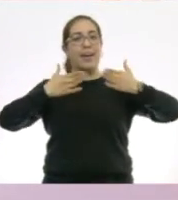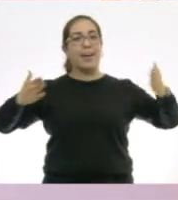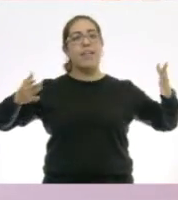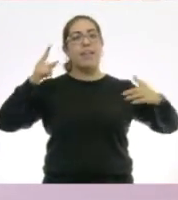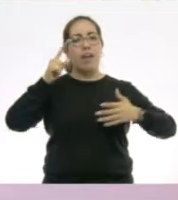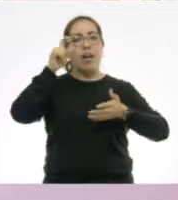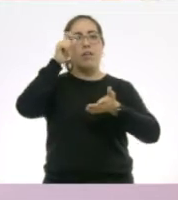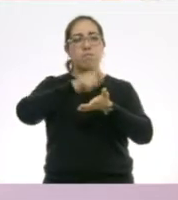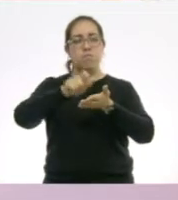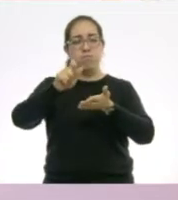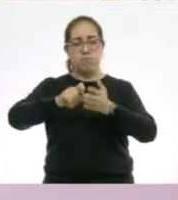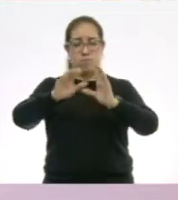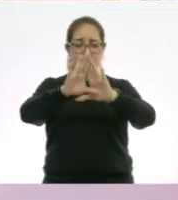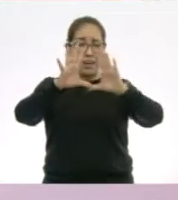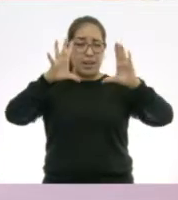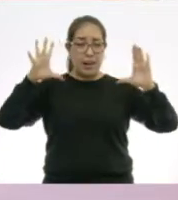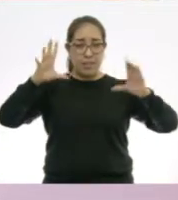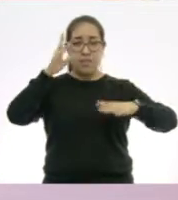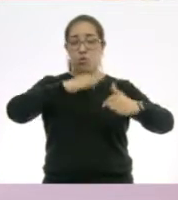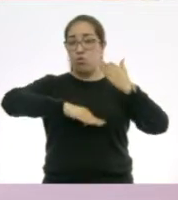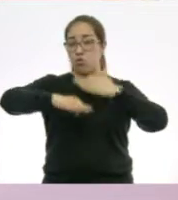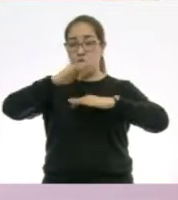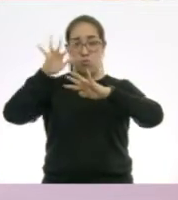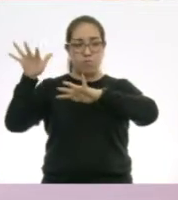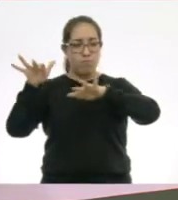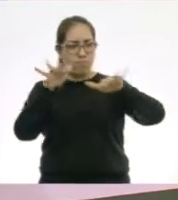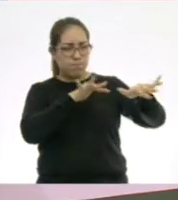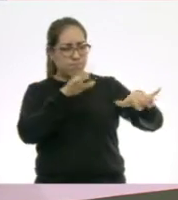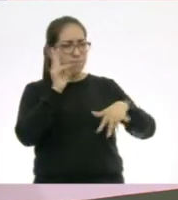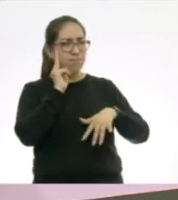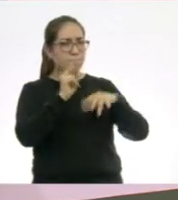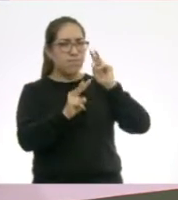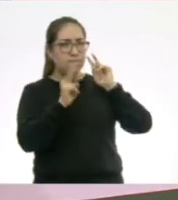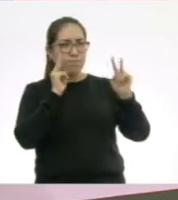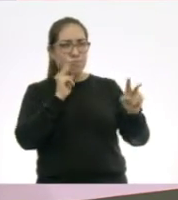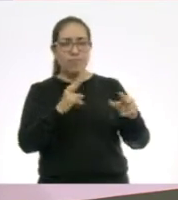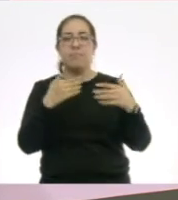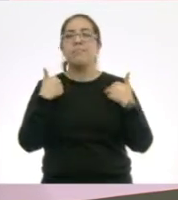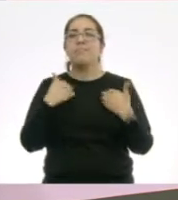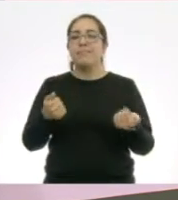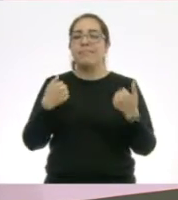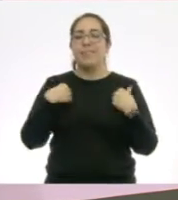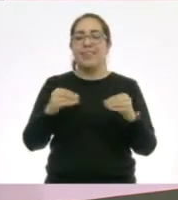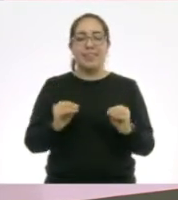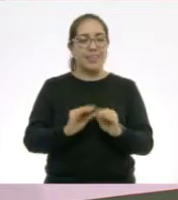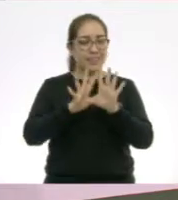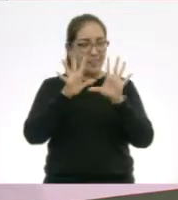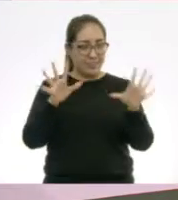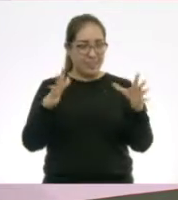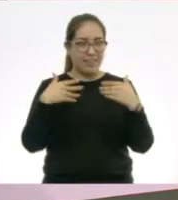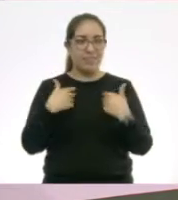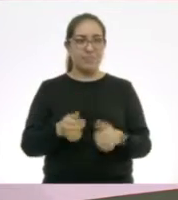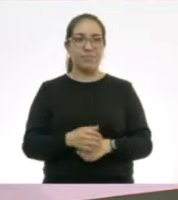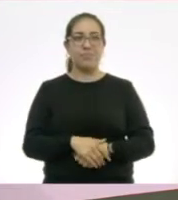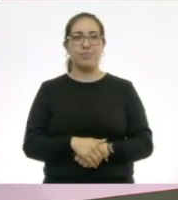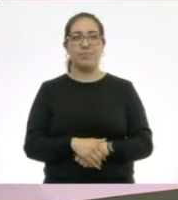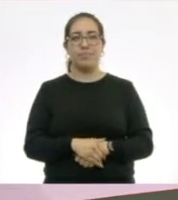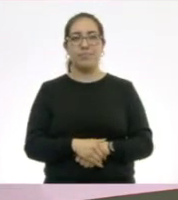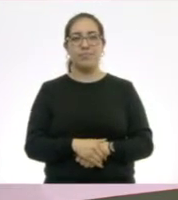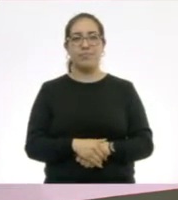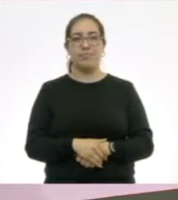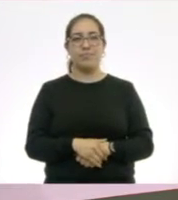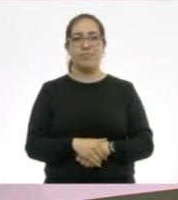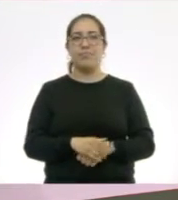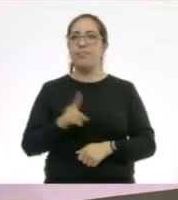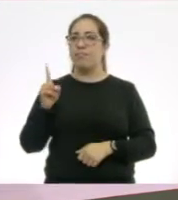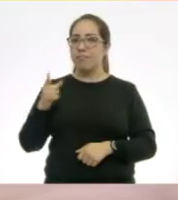grande para que todos los que lo vayan a escuchar lo puedan ver. Me gusta mucho